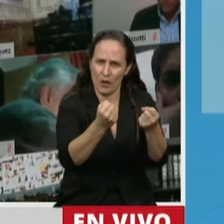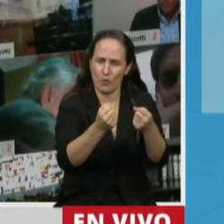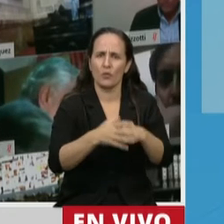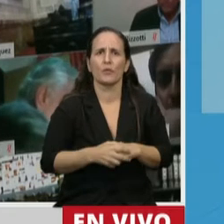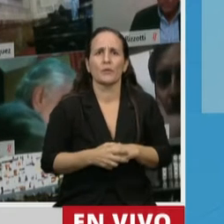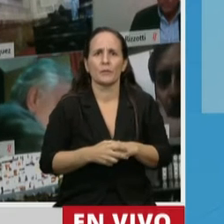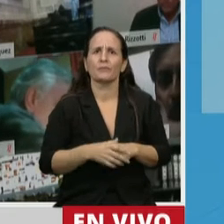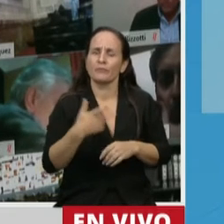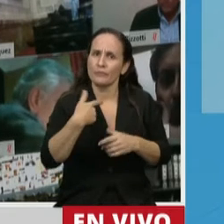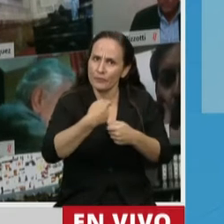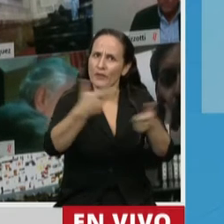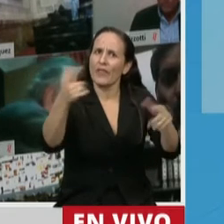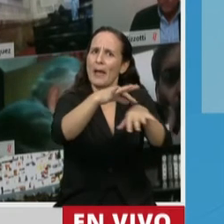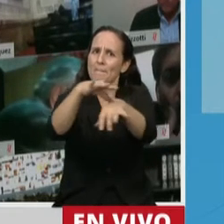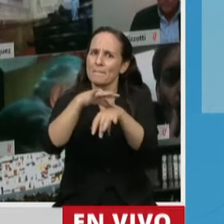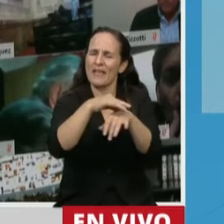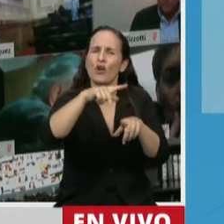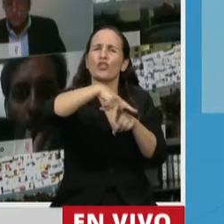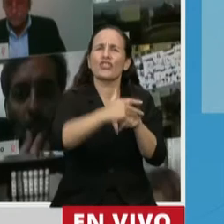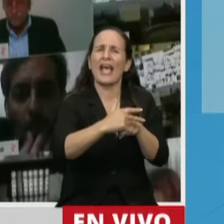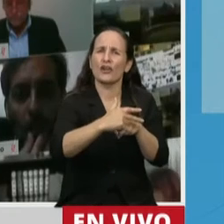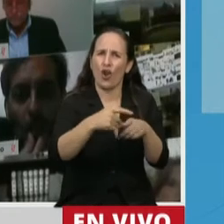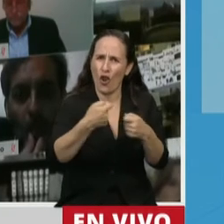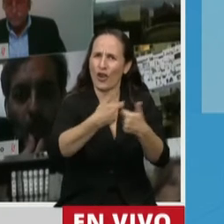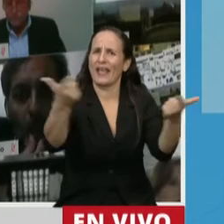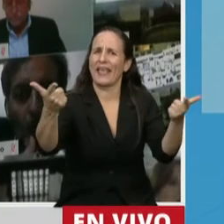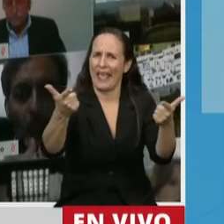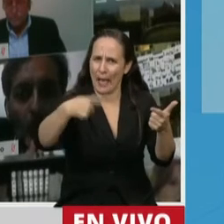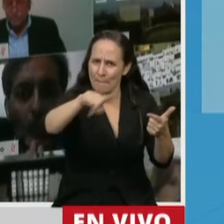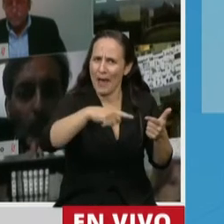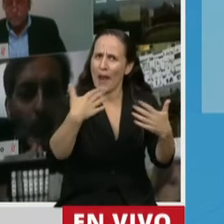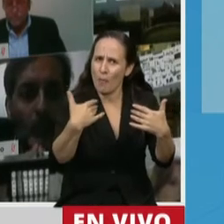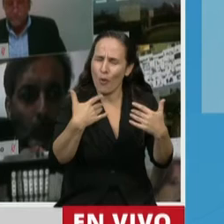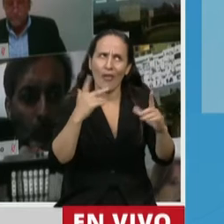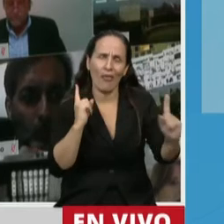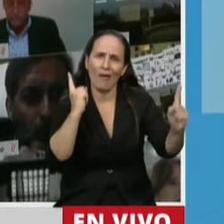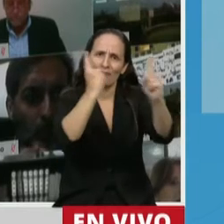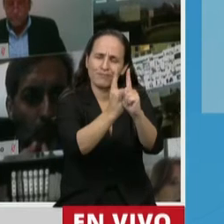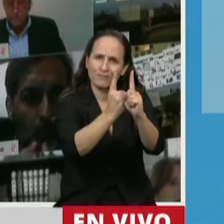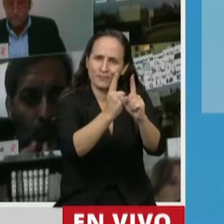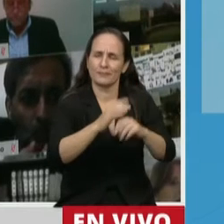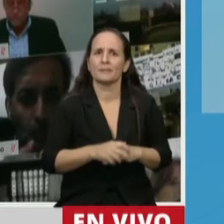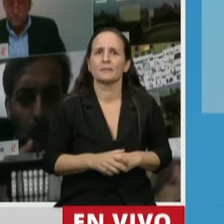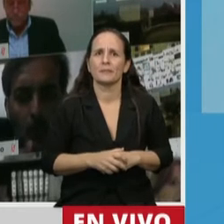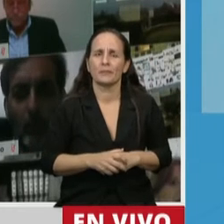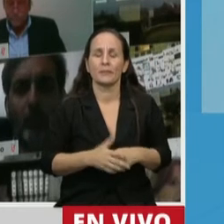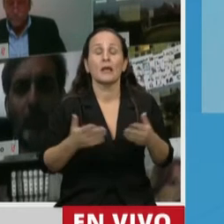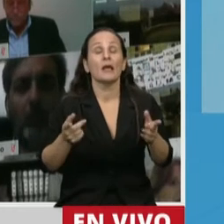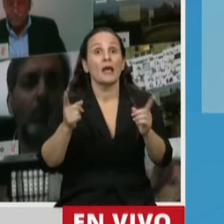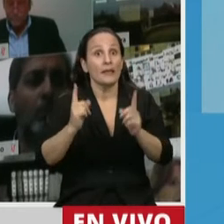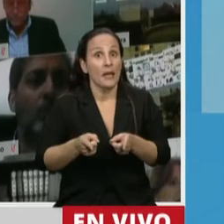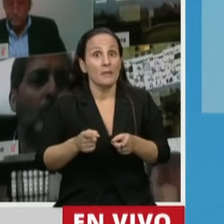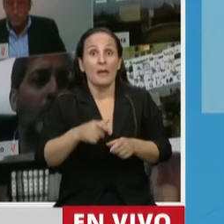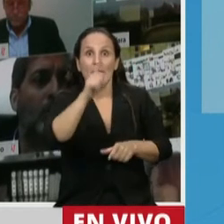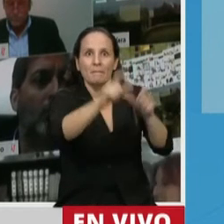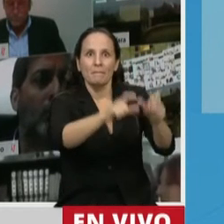dándoles a los médicos una herramienta tecnológica para que puedan centrarse en la atención a los pacientes. Por su parte, los